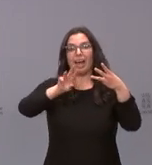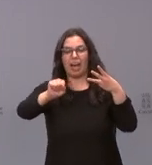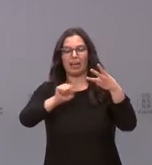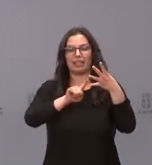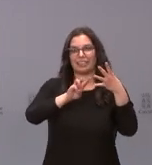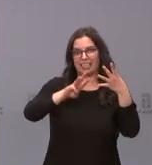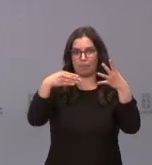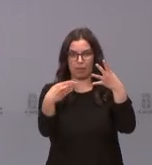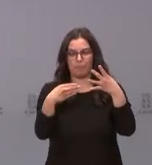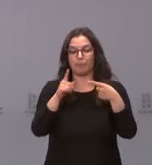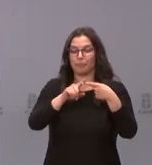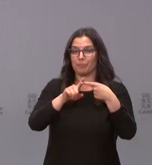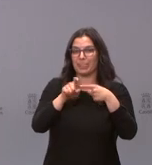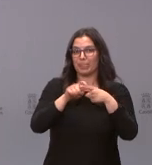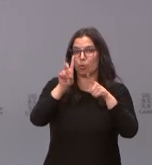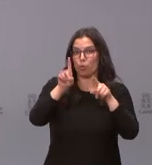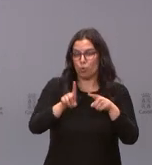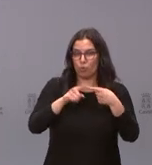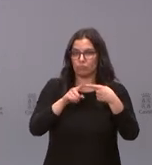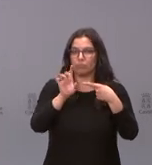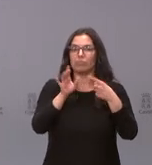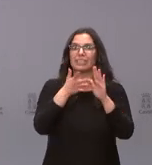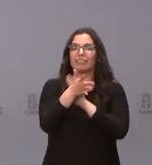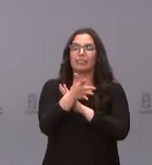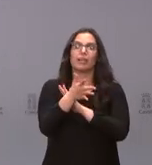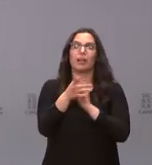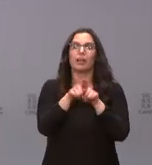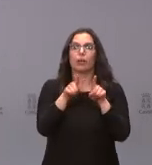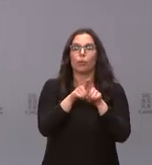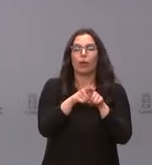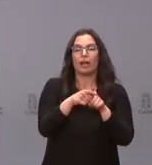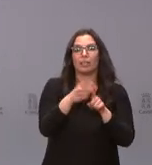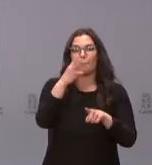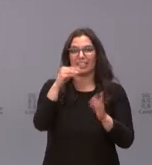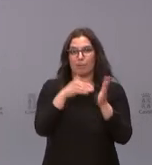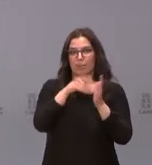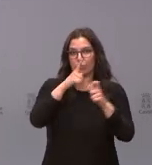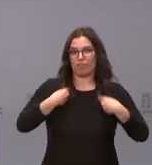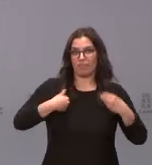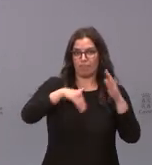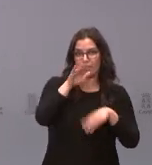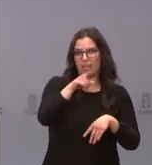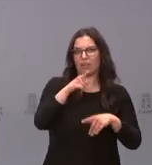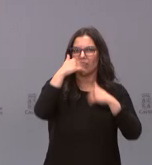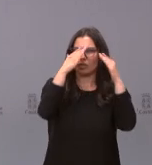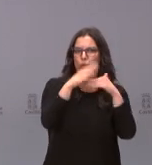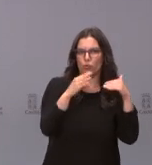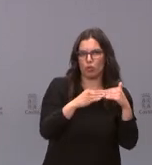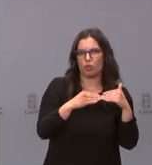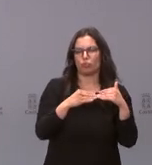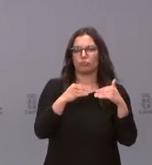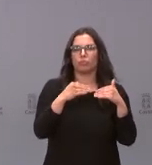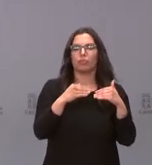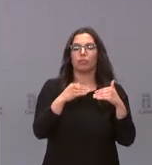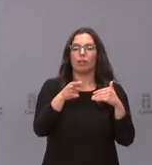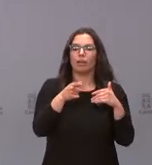definitiva, el tipo 1 son los parques ubicados en los municipios de más de 20.000 habitantes, que dan respuesta a su área de intervención, pero que tienen capacidad también, en